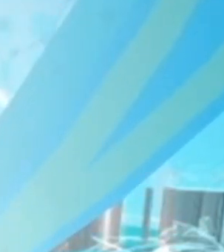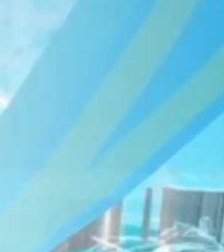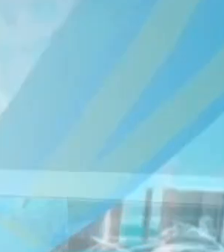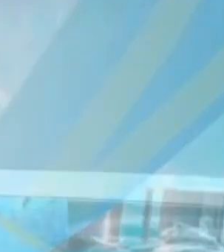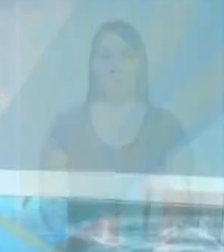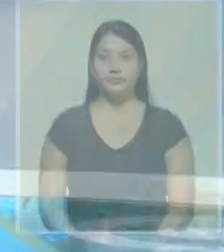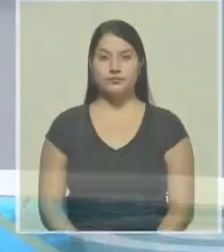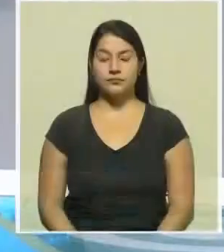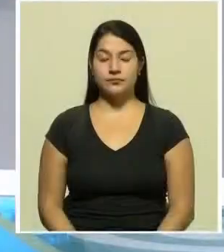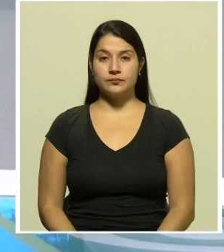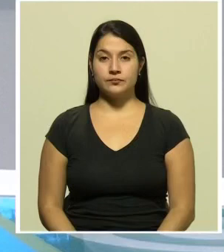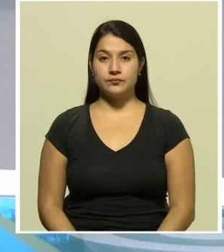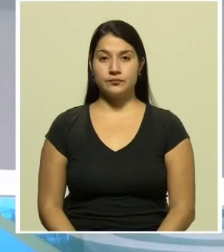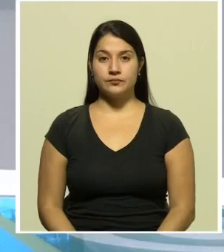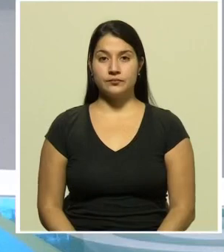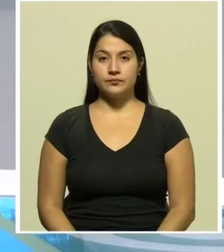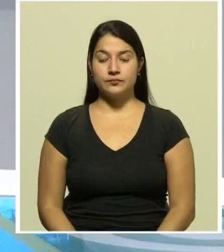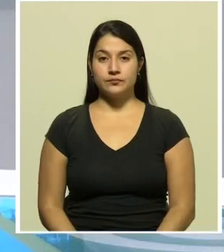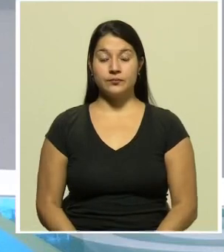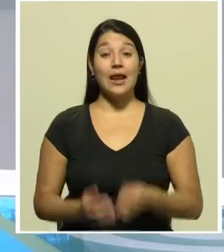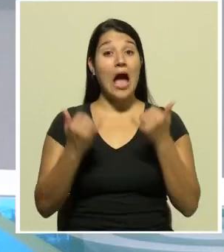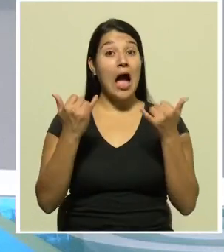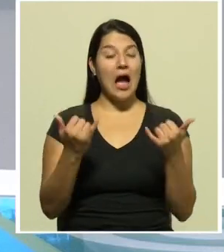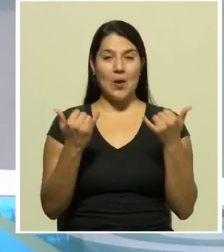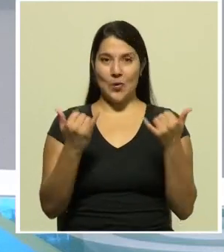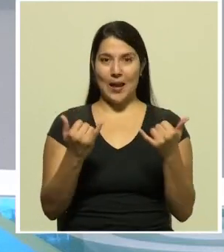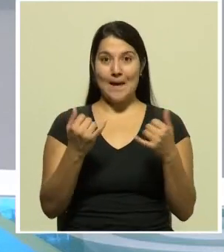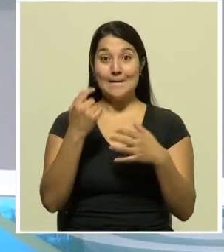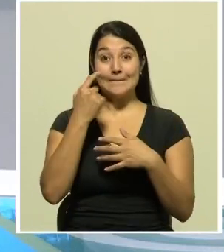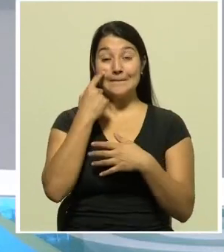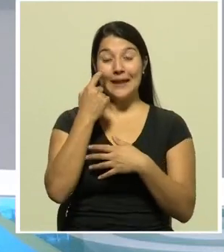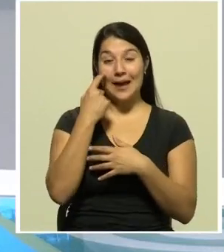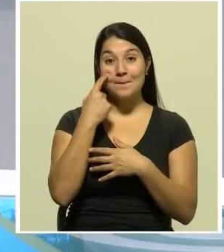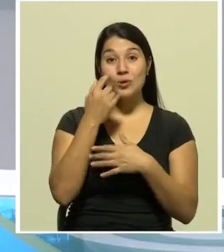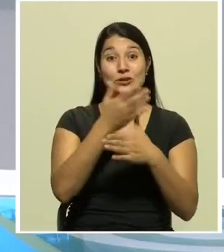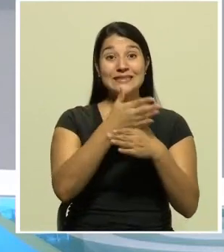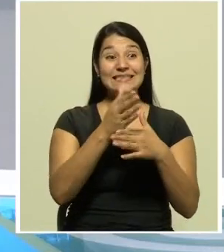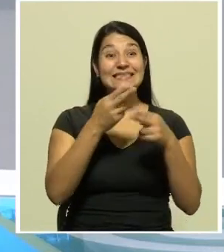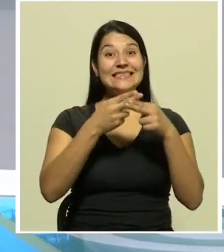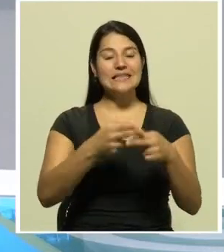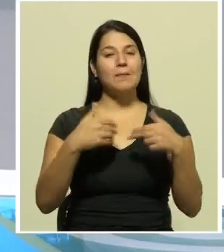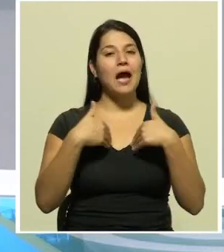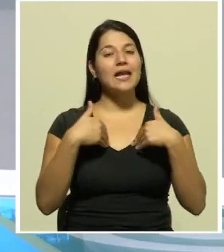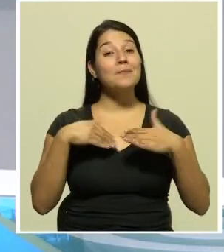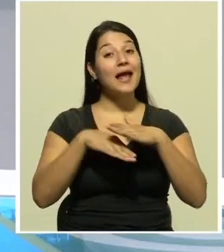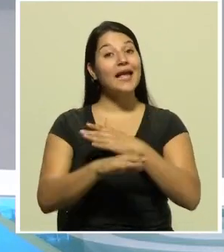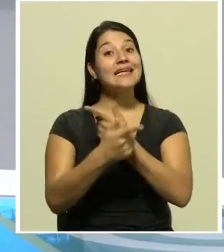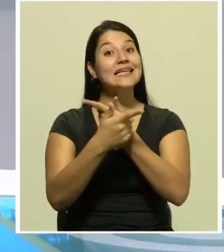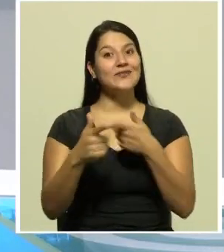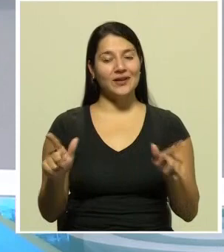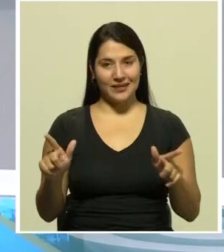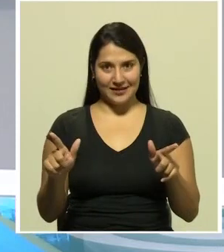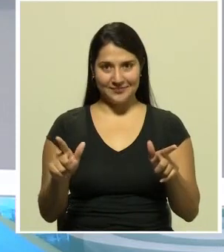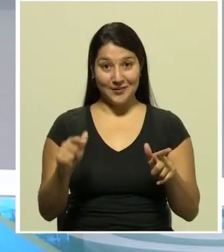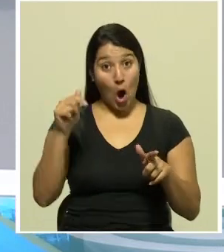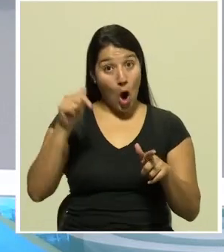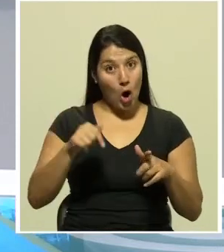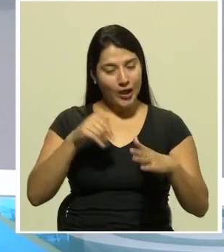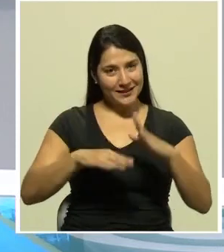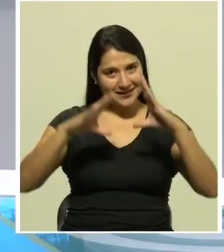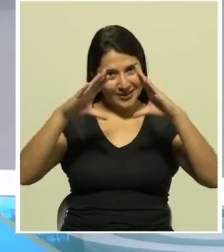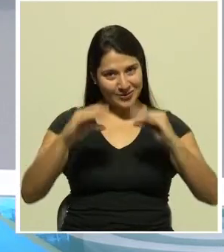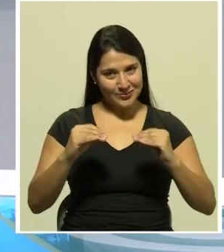y vamos ahora a nuestra sección animales en libertad esta noche